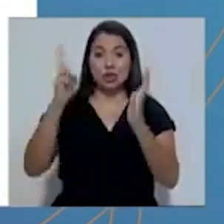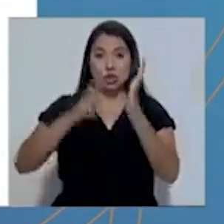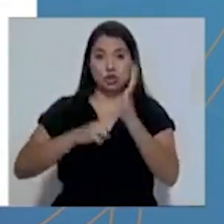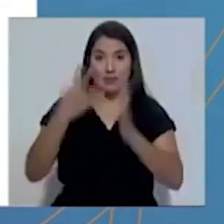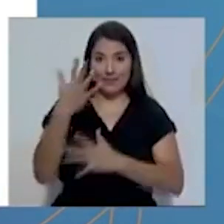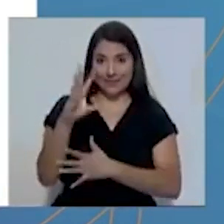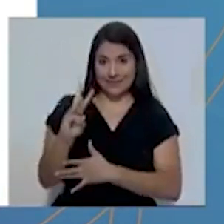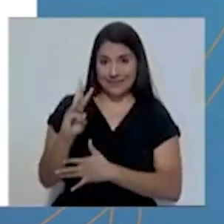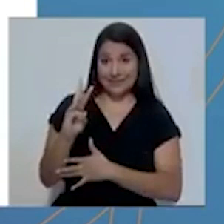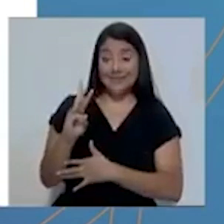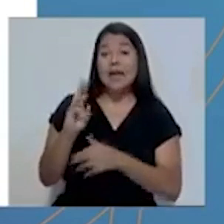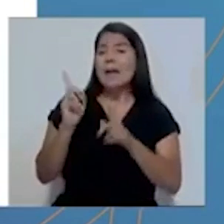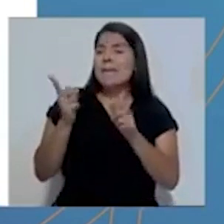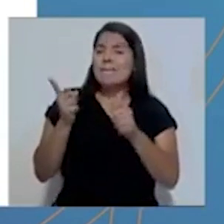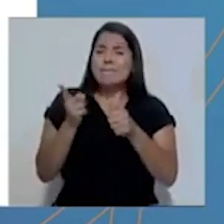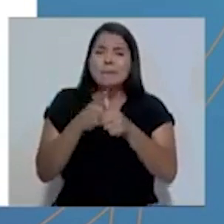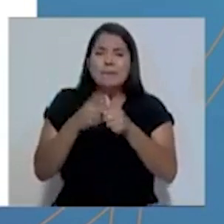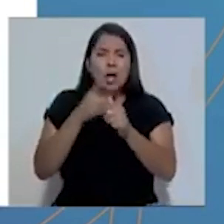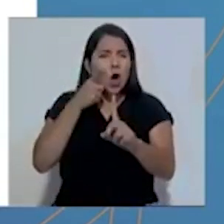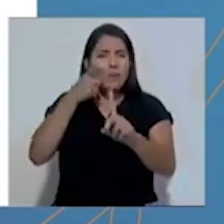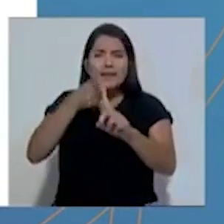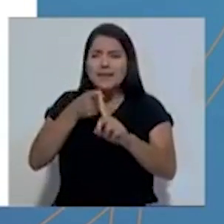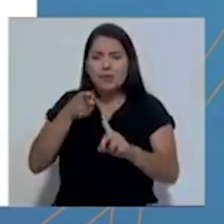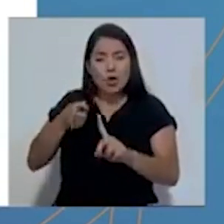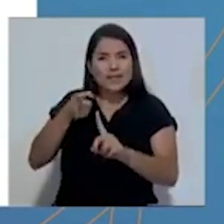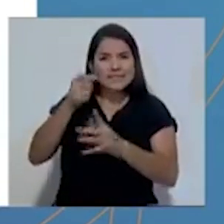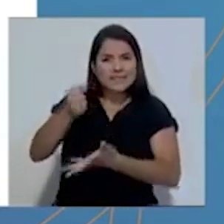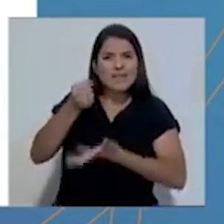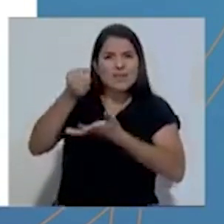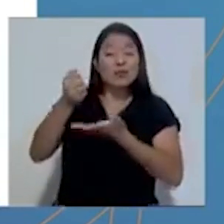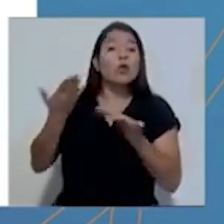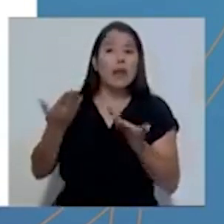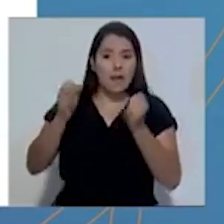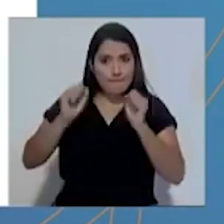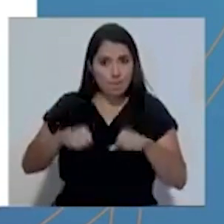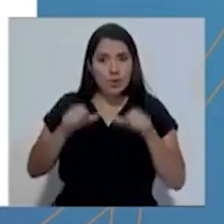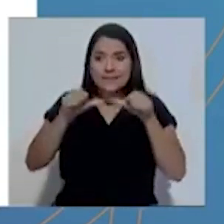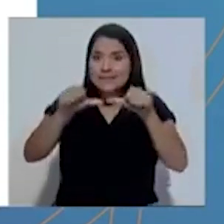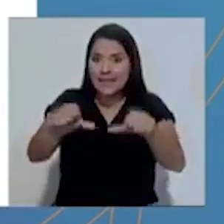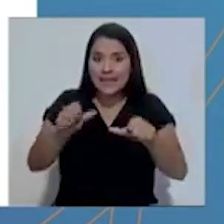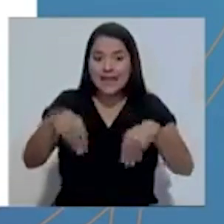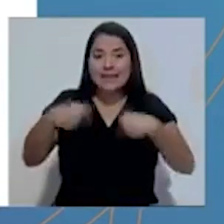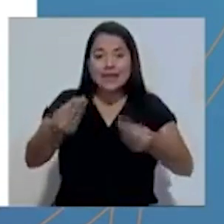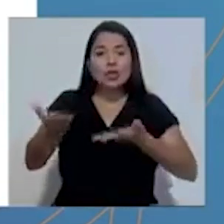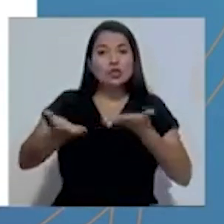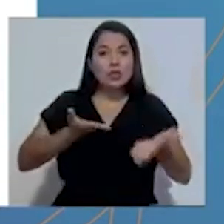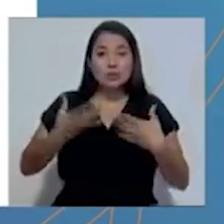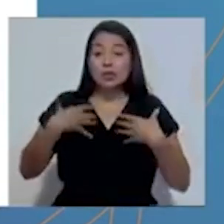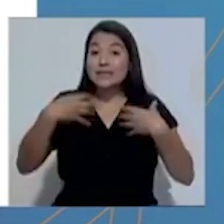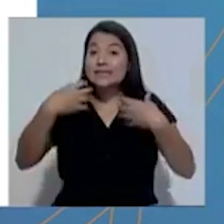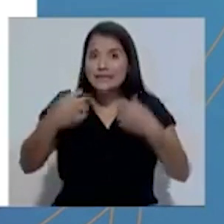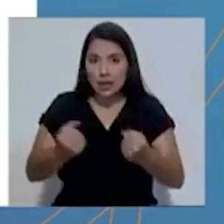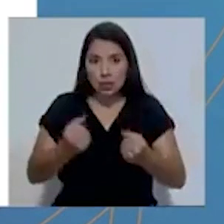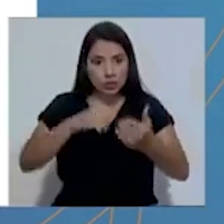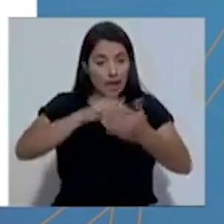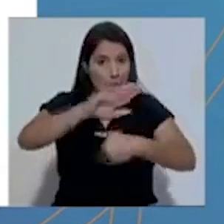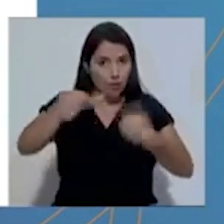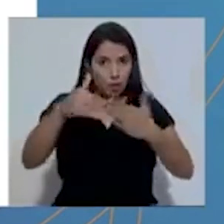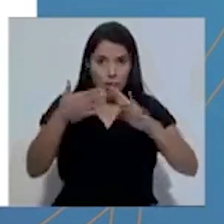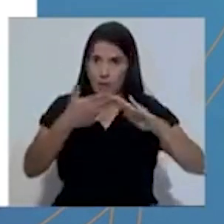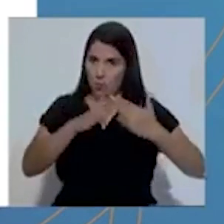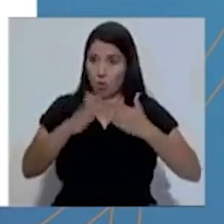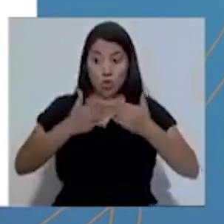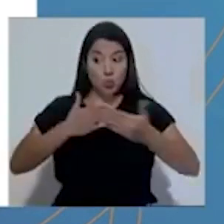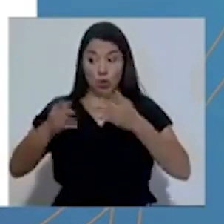fundamenta este fondo es asegurar la continuidad de la prestación de servicios de salud a la población. Una segunda